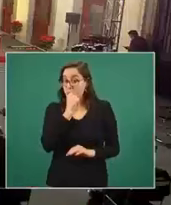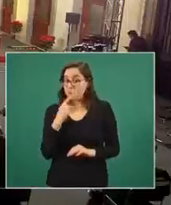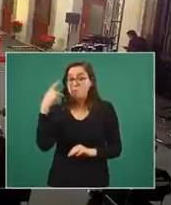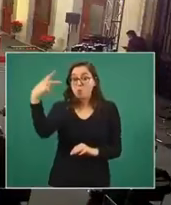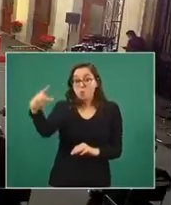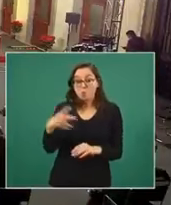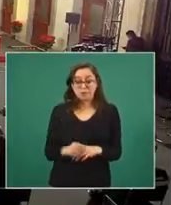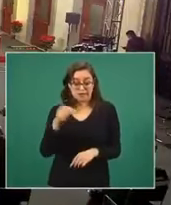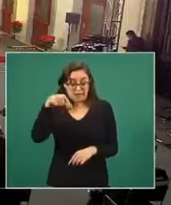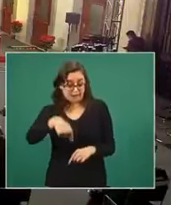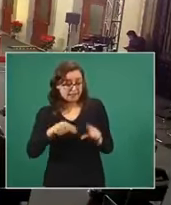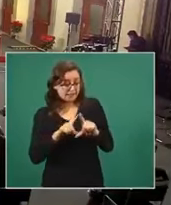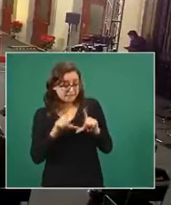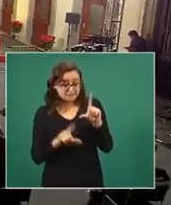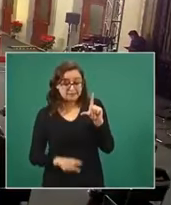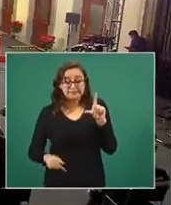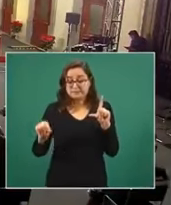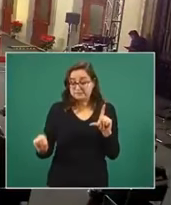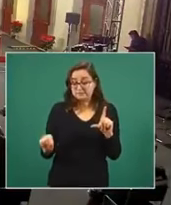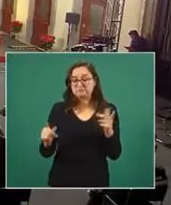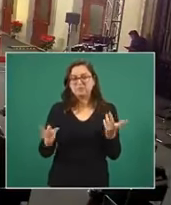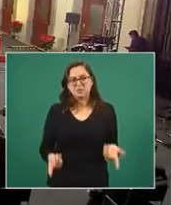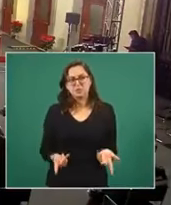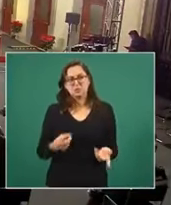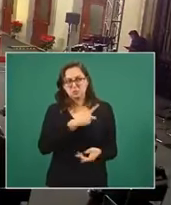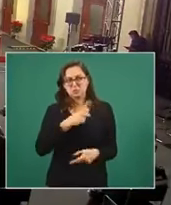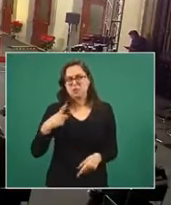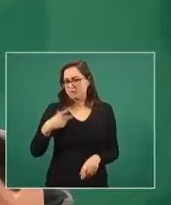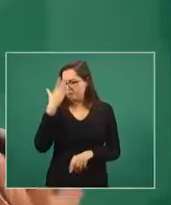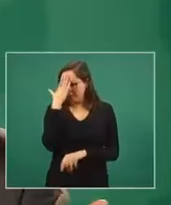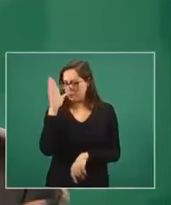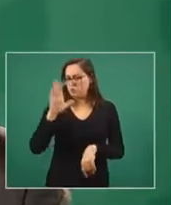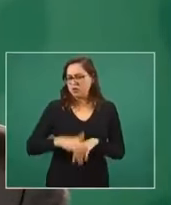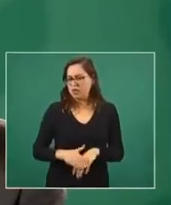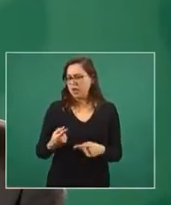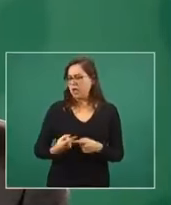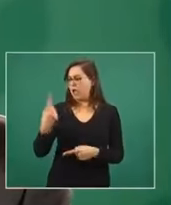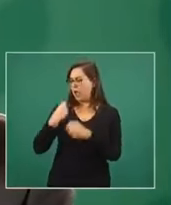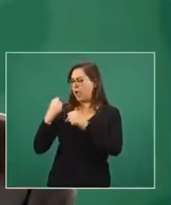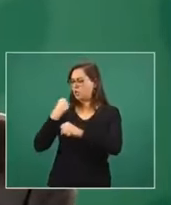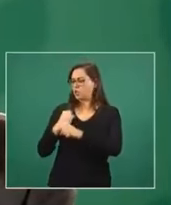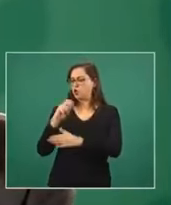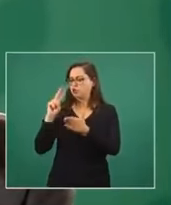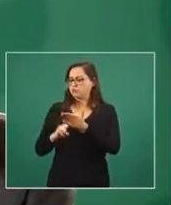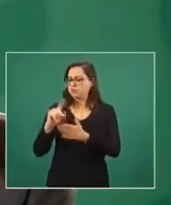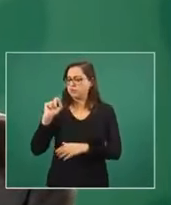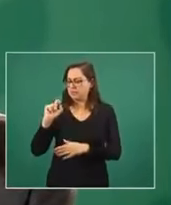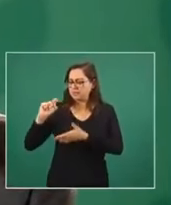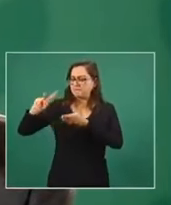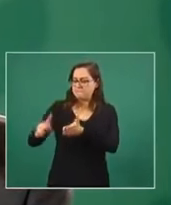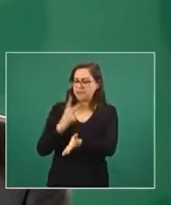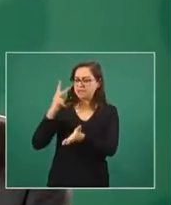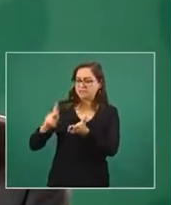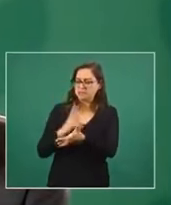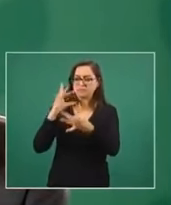recordatorio, acaso porque está empezando el año, durante 2020 lo comentamos varias veces,